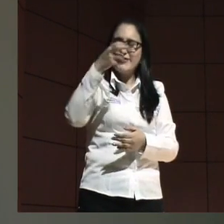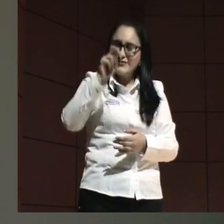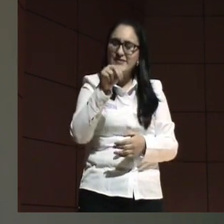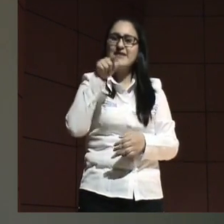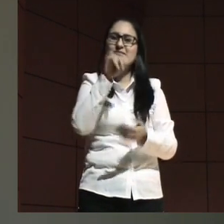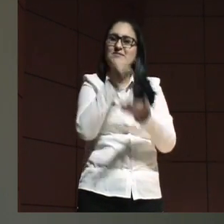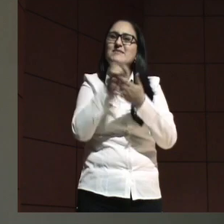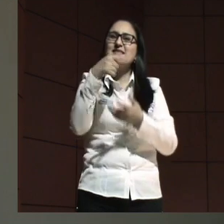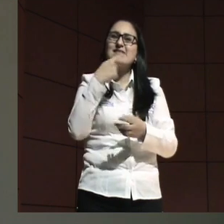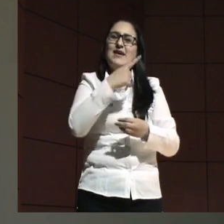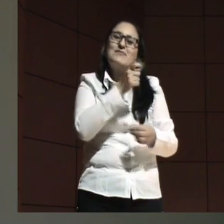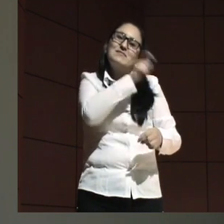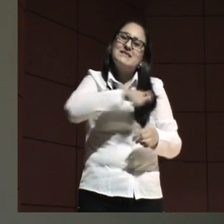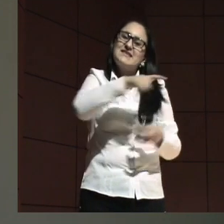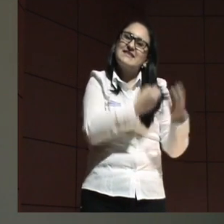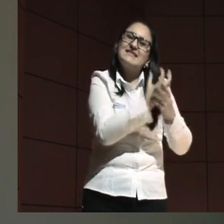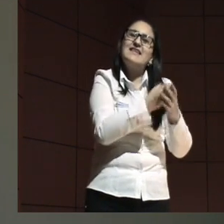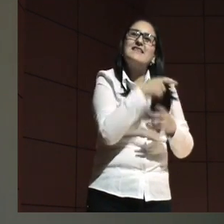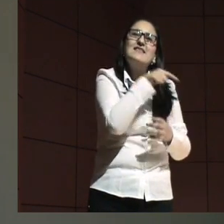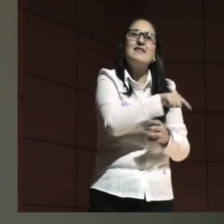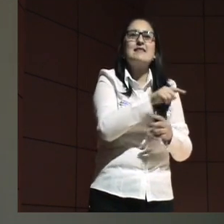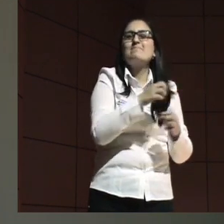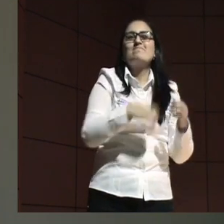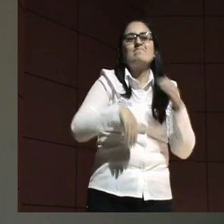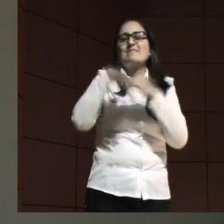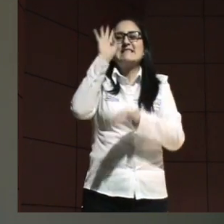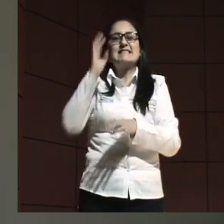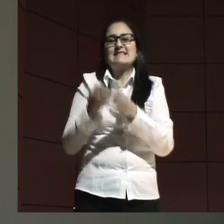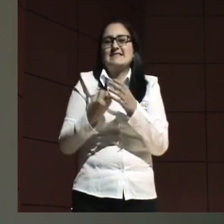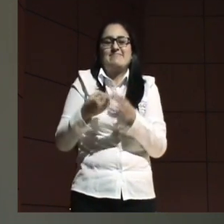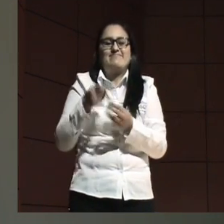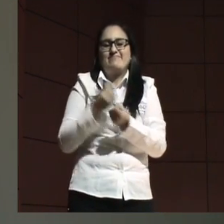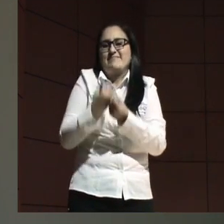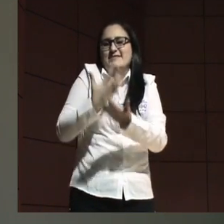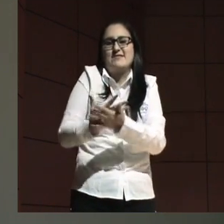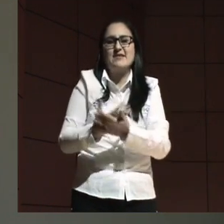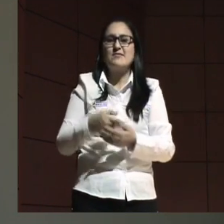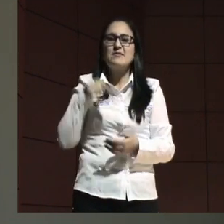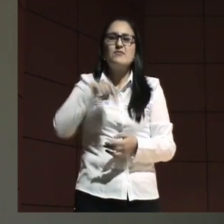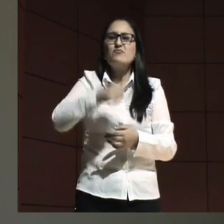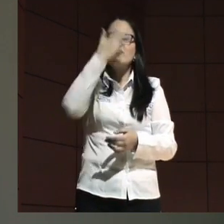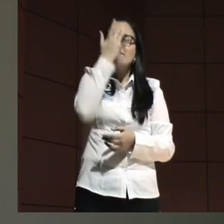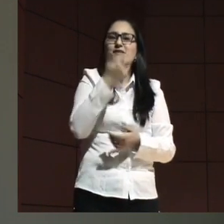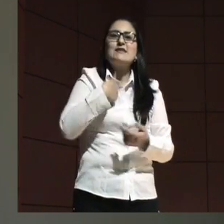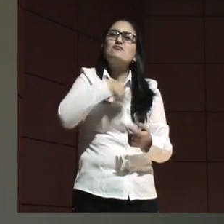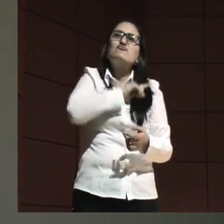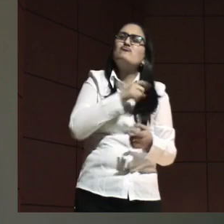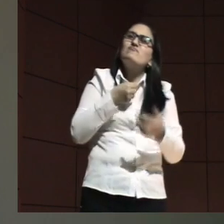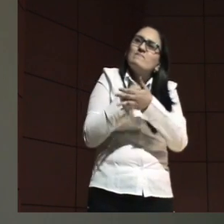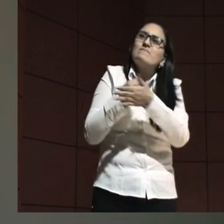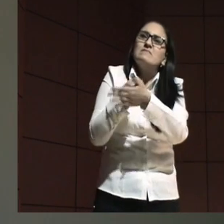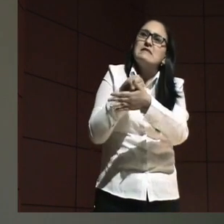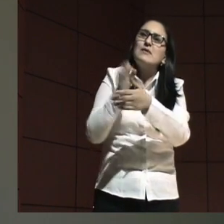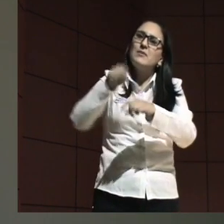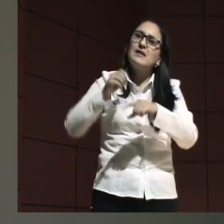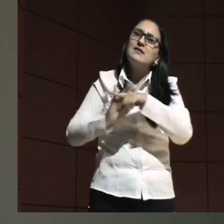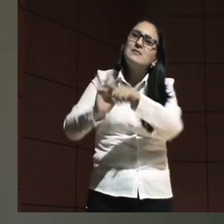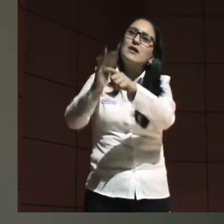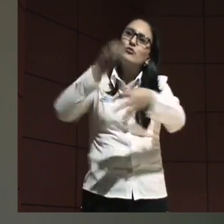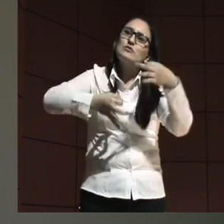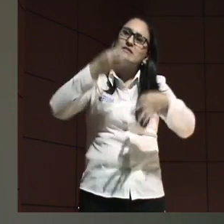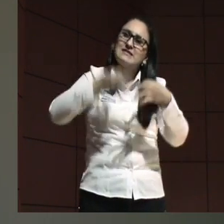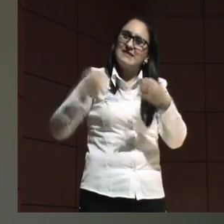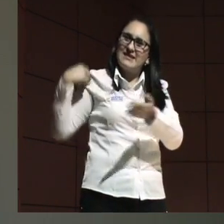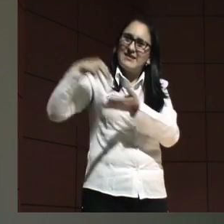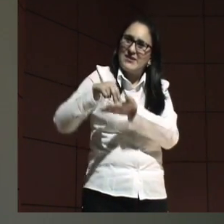incluso los iuspositivistas, ganan el iusnaturalismo. ¿Por qué? Porque nosotros no tratamos, cuando aplicamos la teoría de justicia de